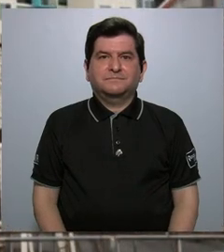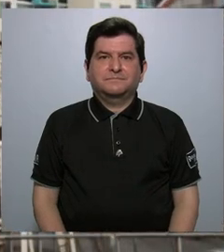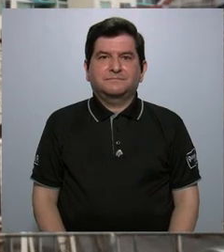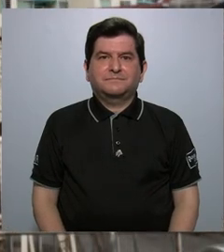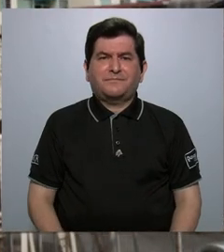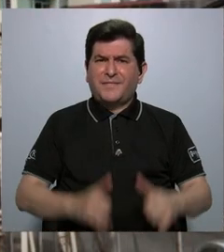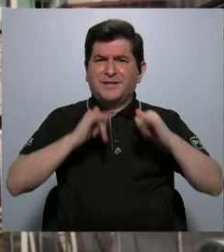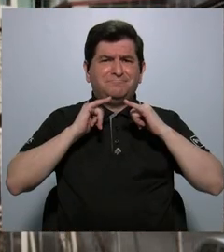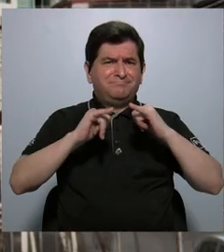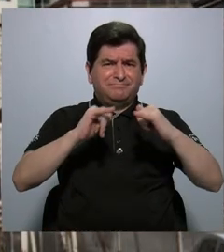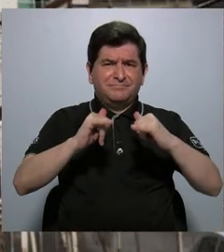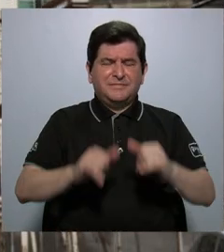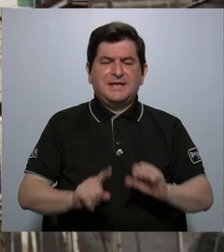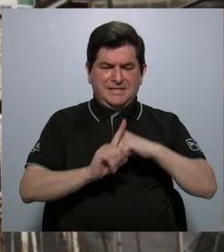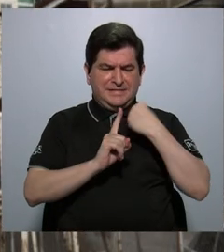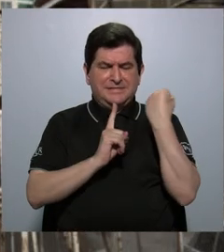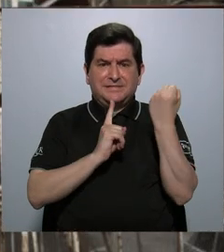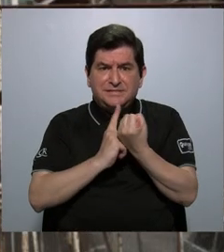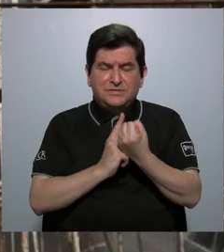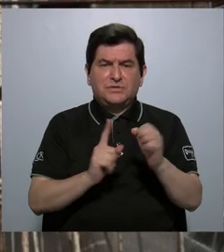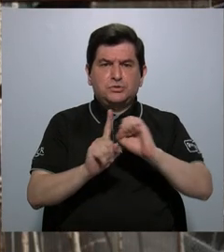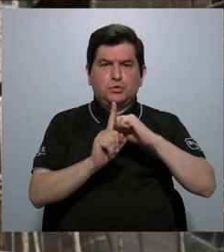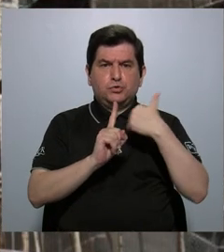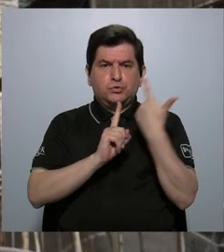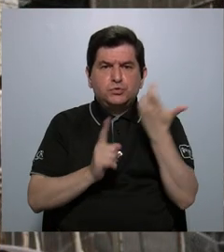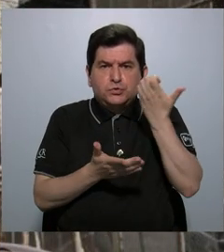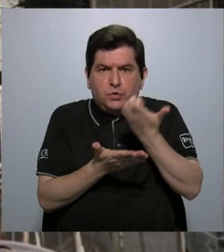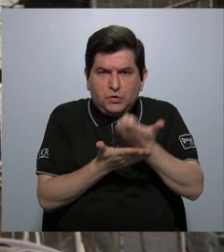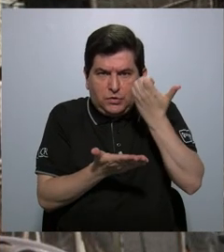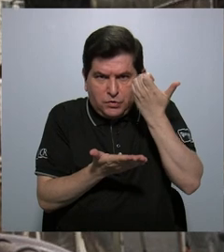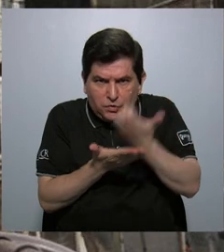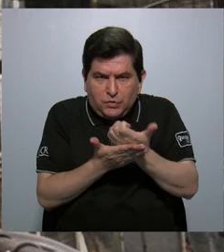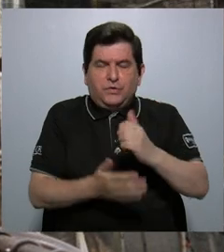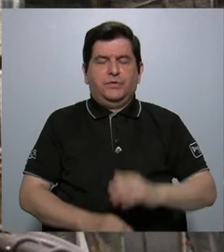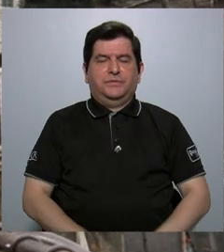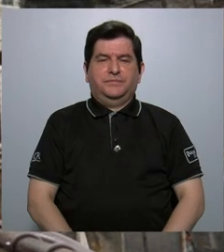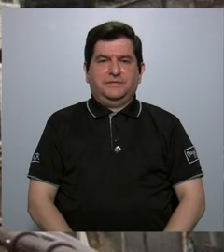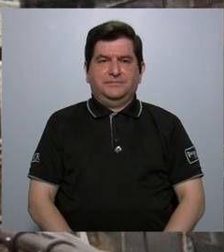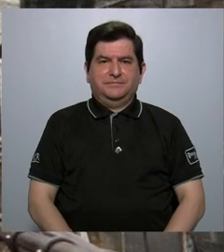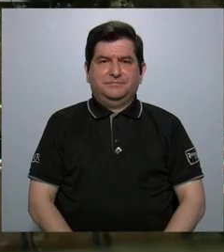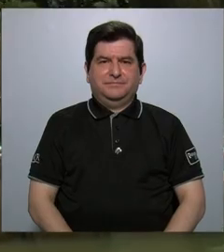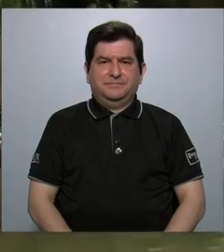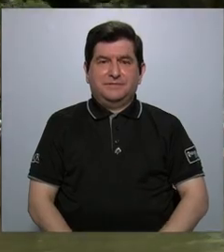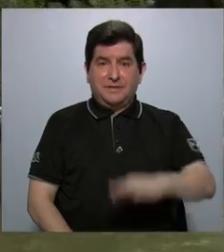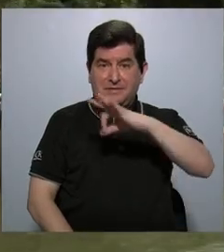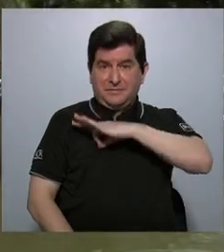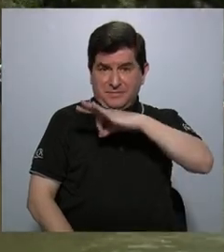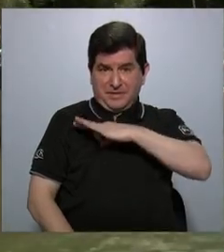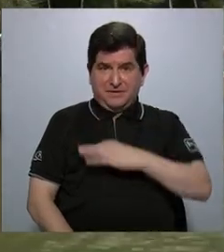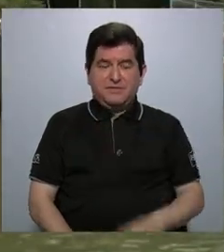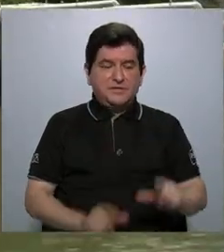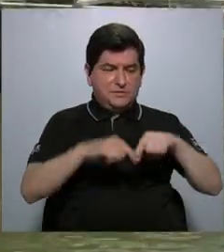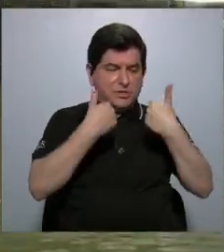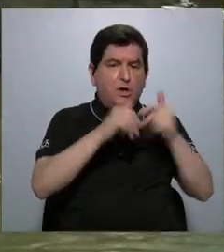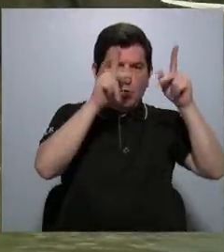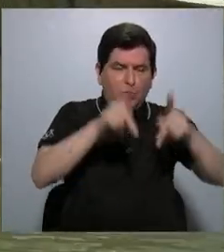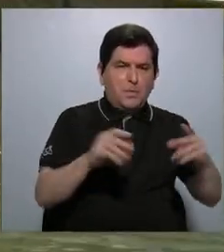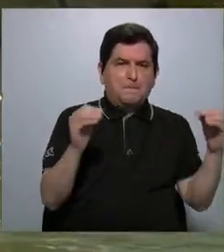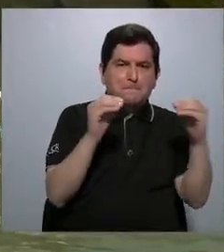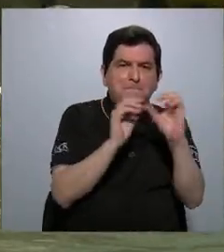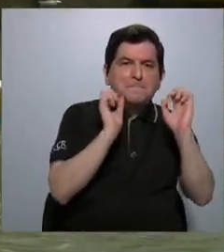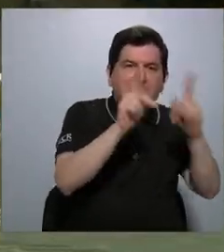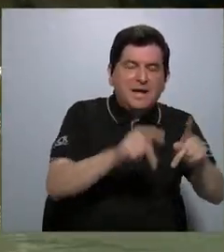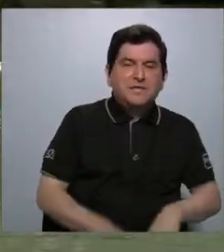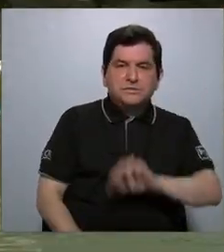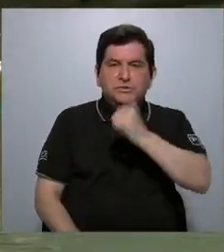La desigualdad hace referencia a una circunstancia socioeconómica que favorece que unas personas tengan